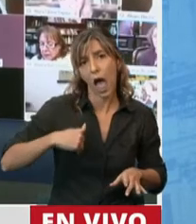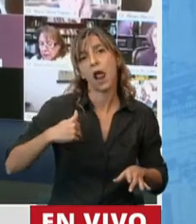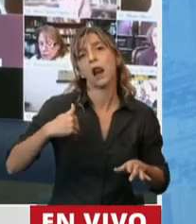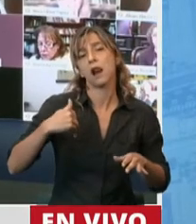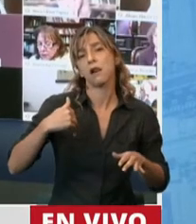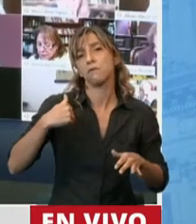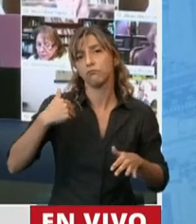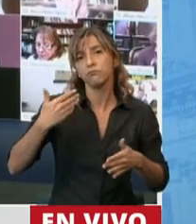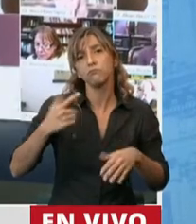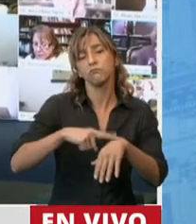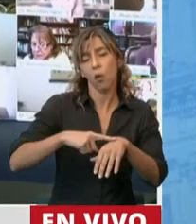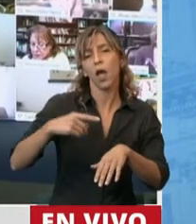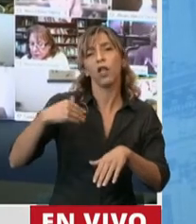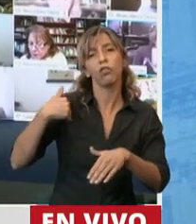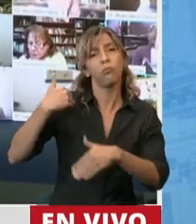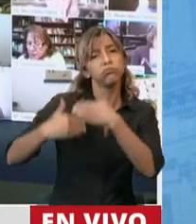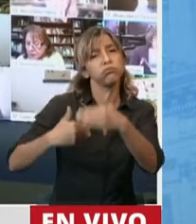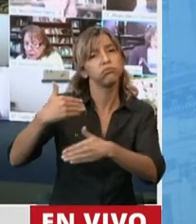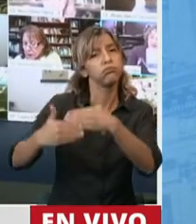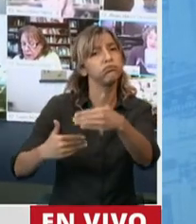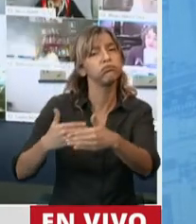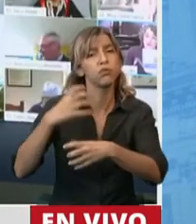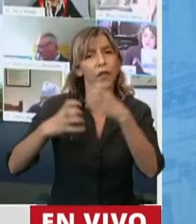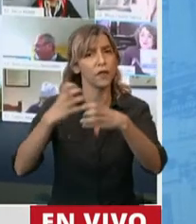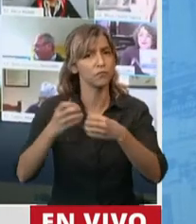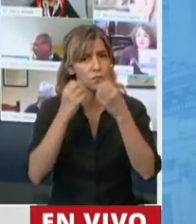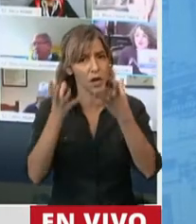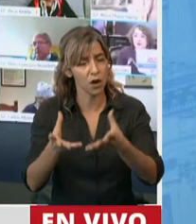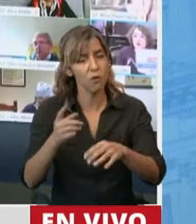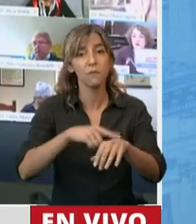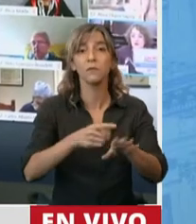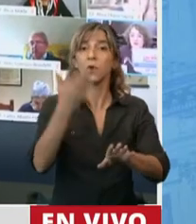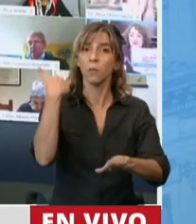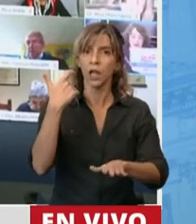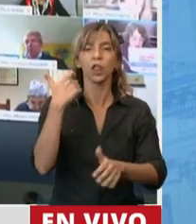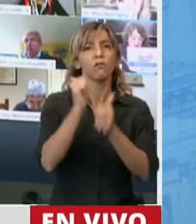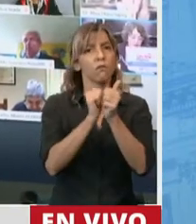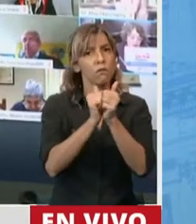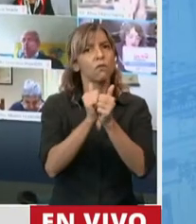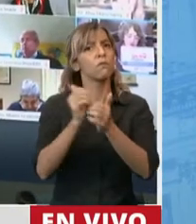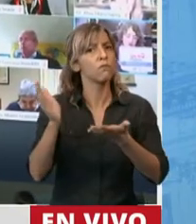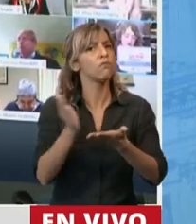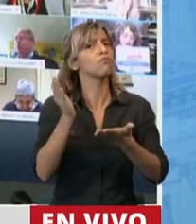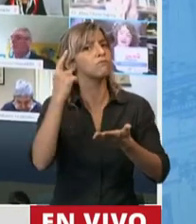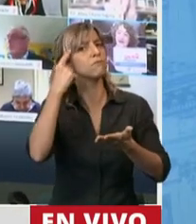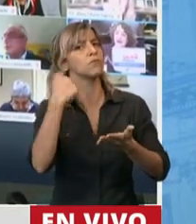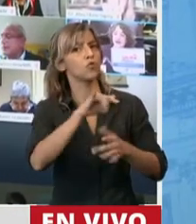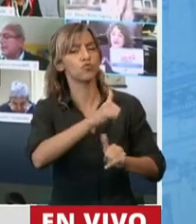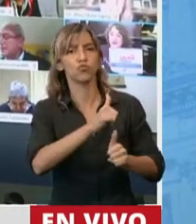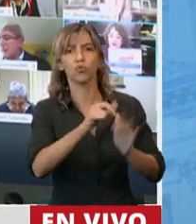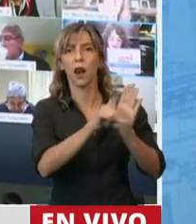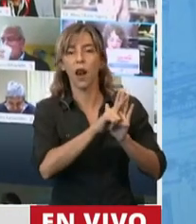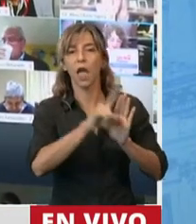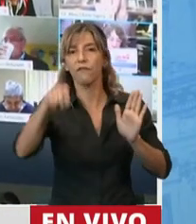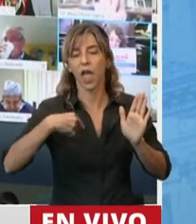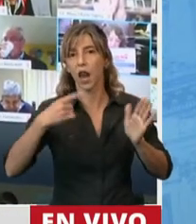estaba creciendo, en ese momento el Ministerio de Industria dijo que esta ley era una ley estratégica para el